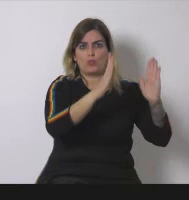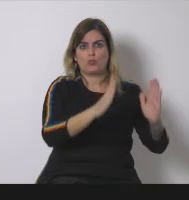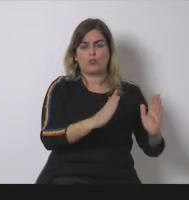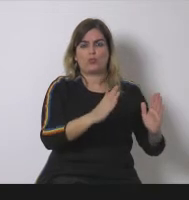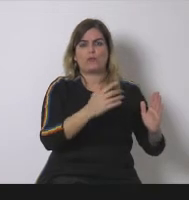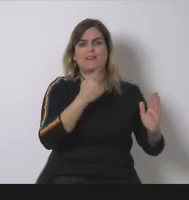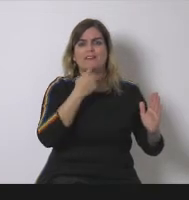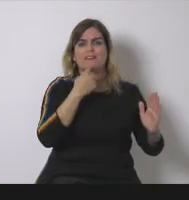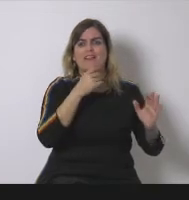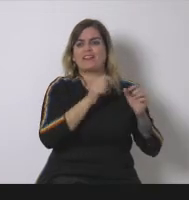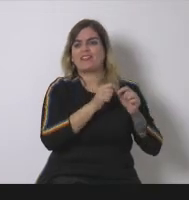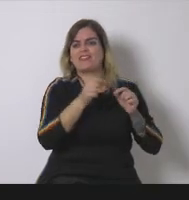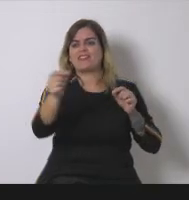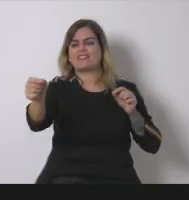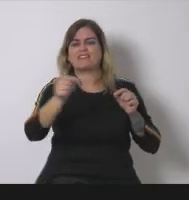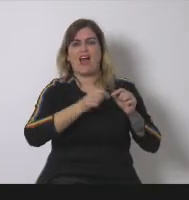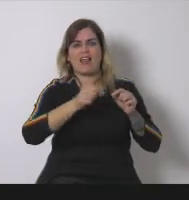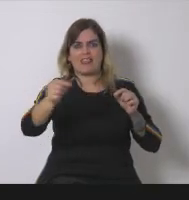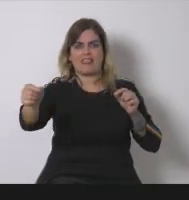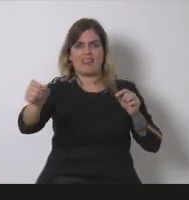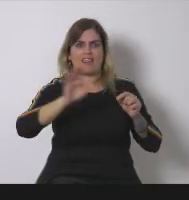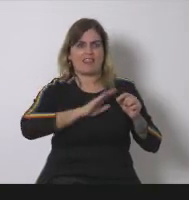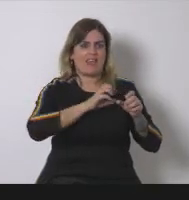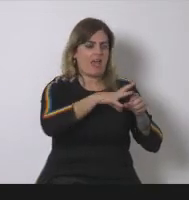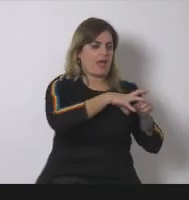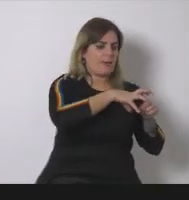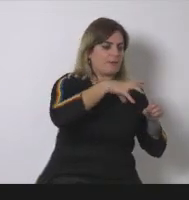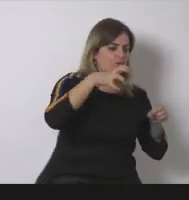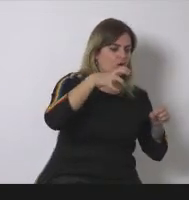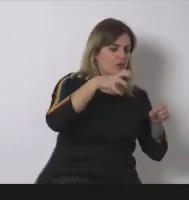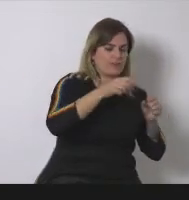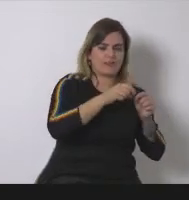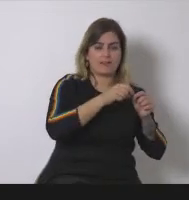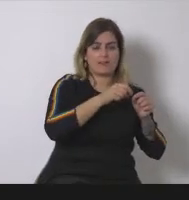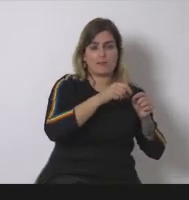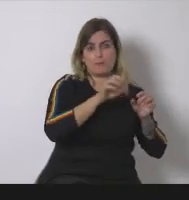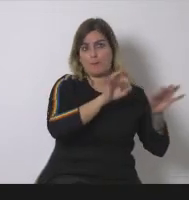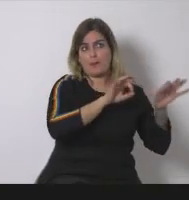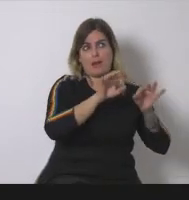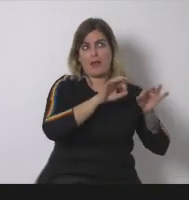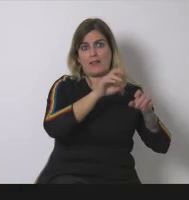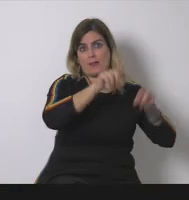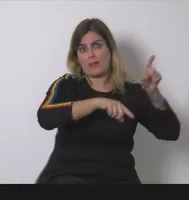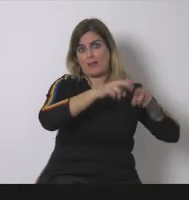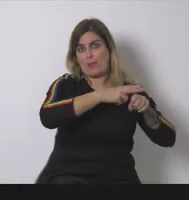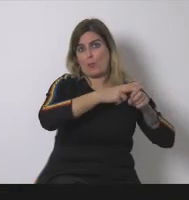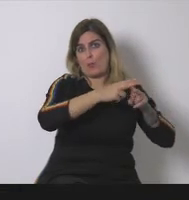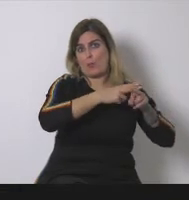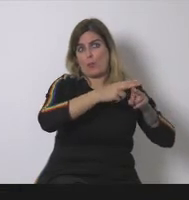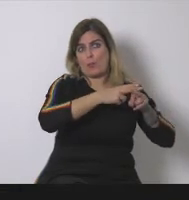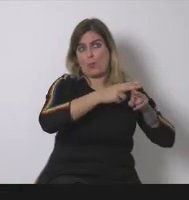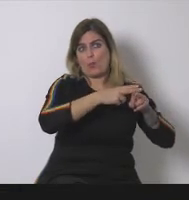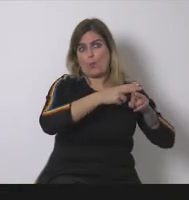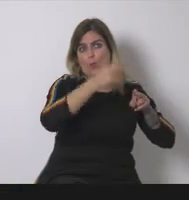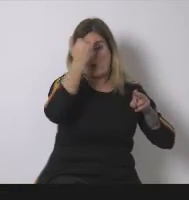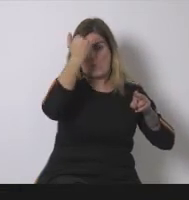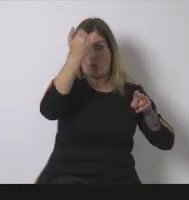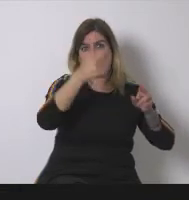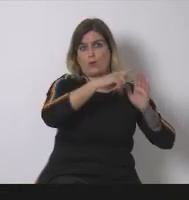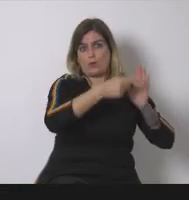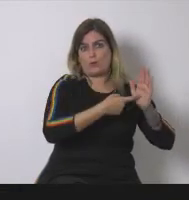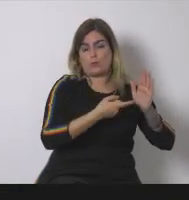emisiones que prevé según las políticas que hayan sido anunciadas y las emisiones que serían necesarias en los próximos años